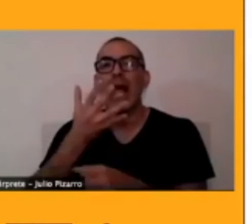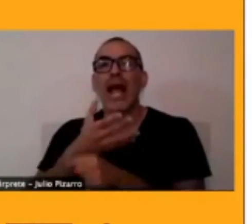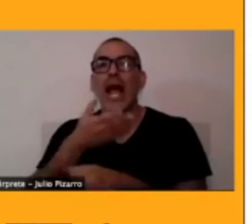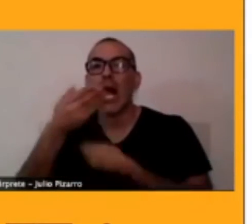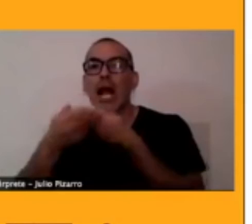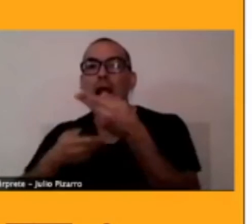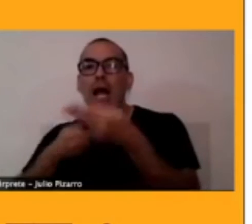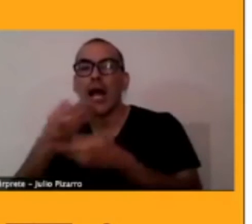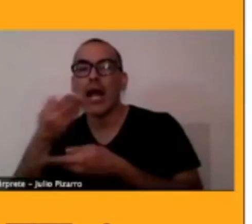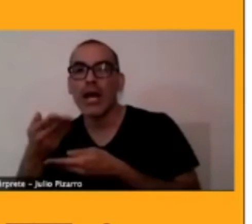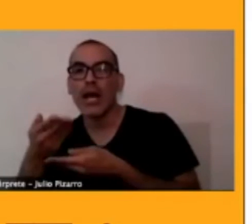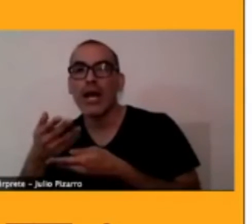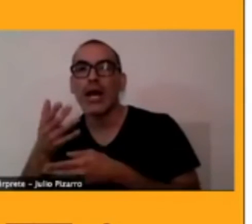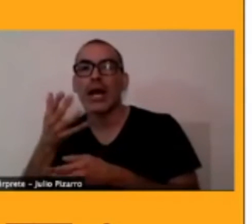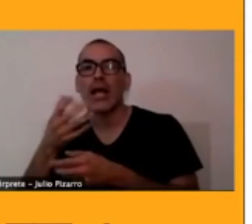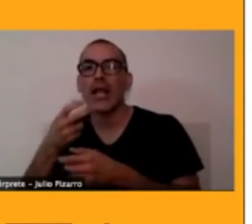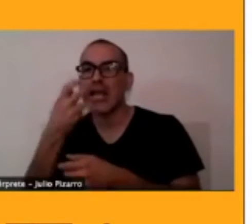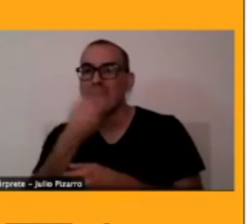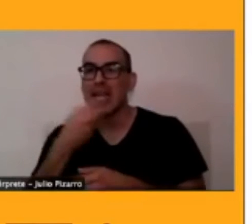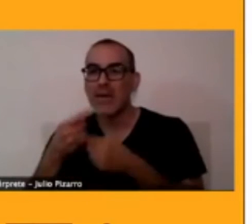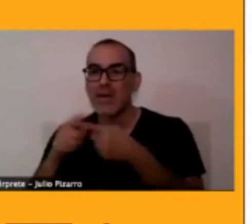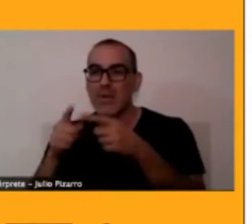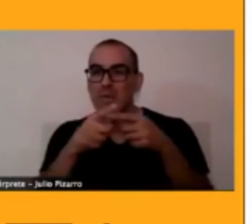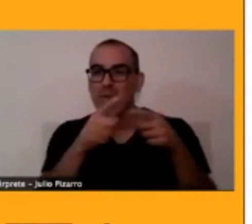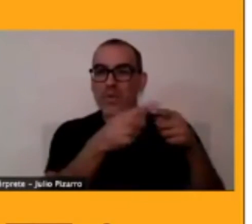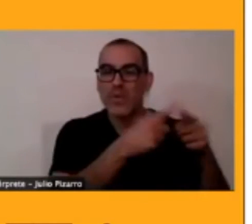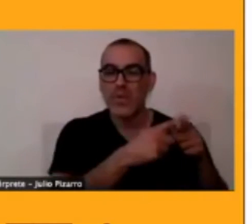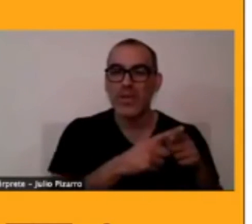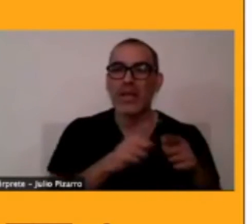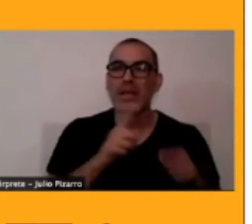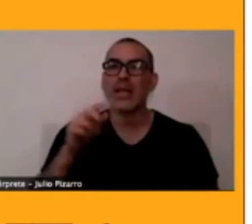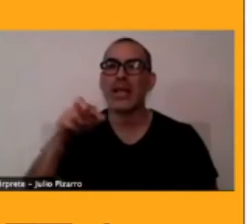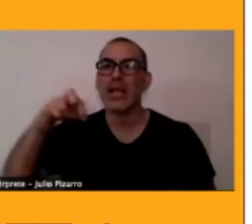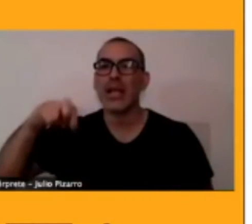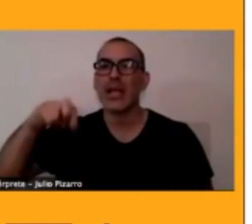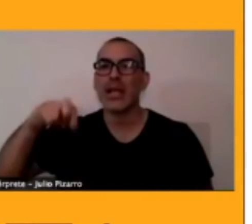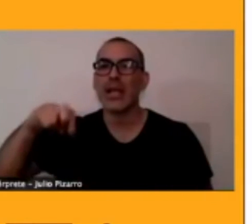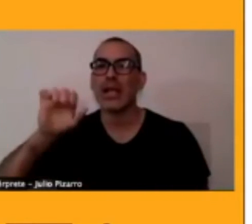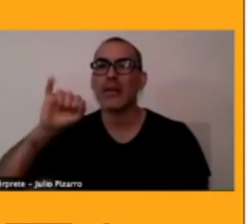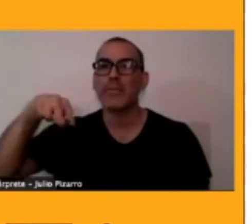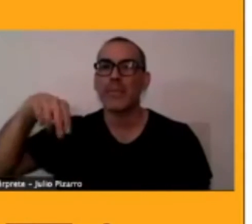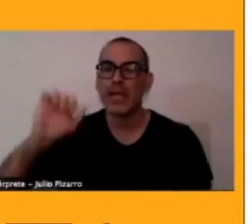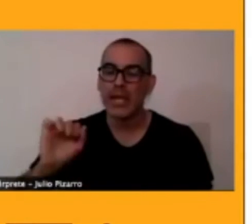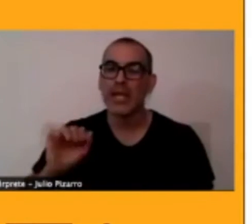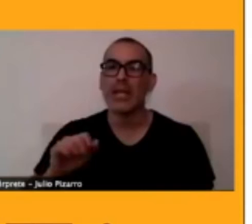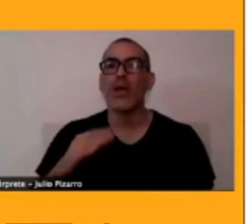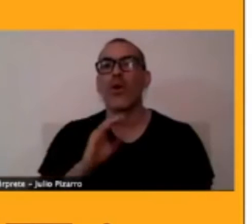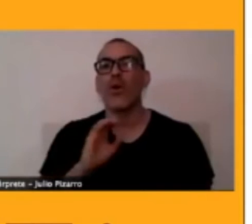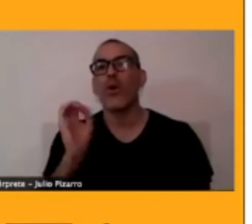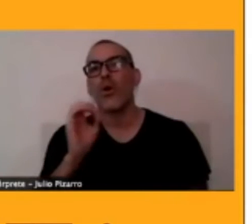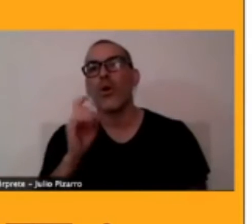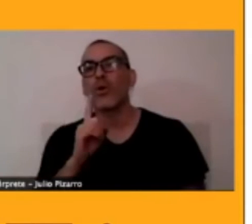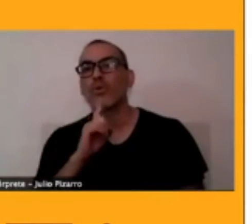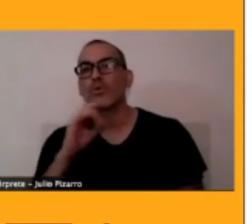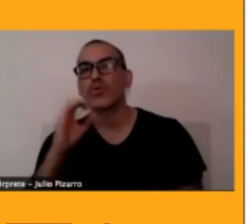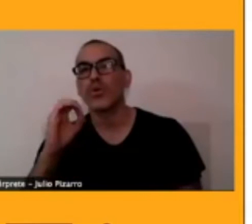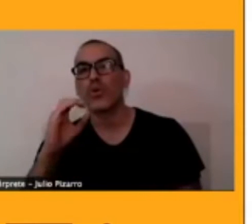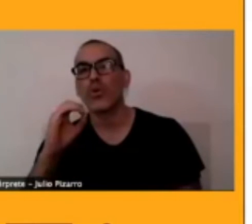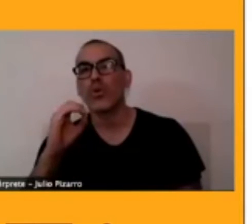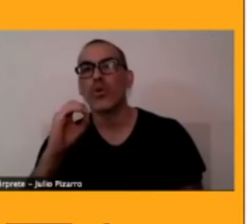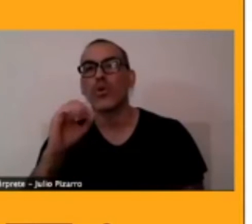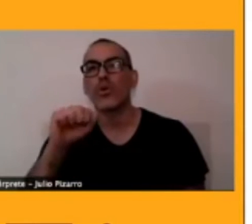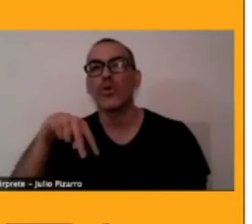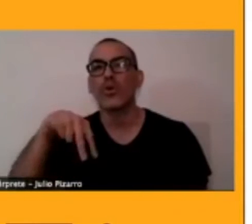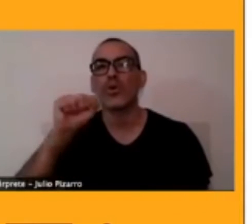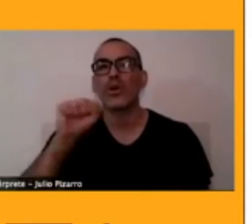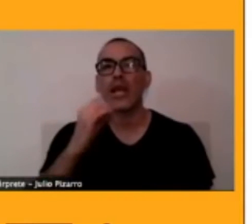Peine, en Toconao, en Caspana. Y eso lo observó el profesor Tomás Vilca,